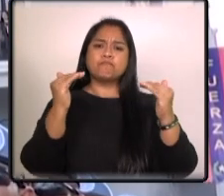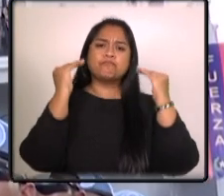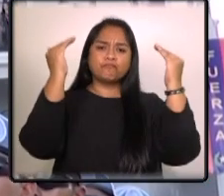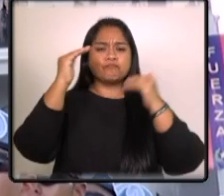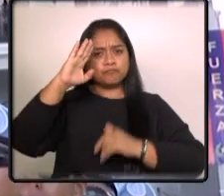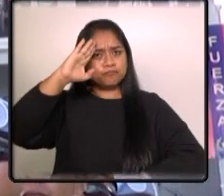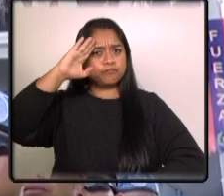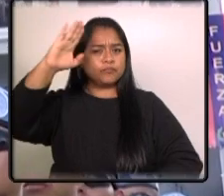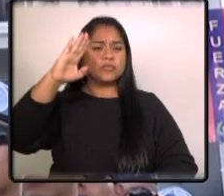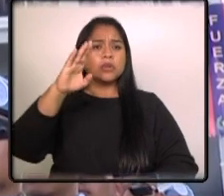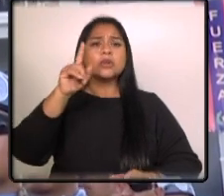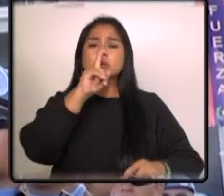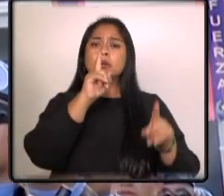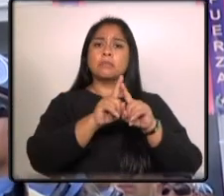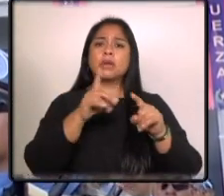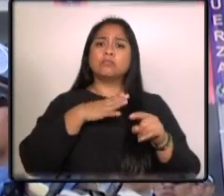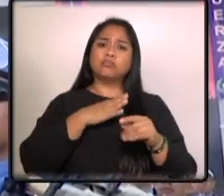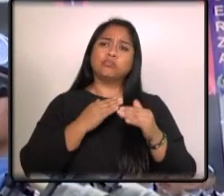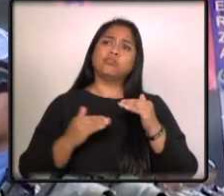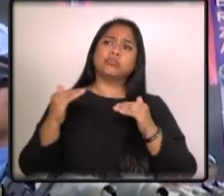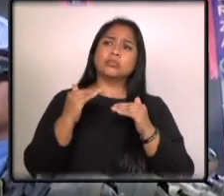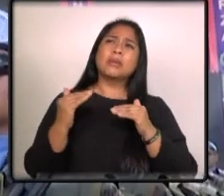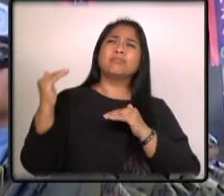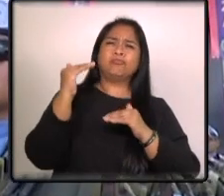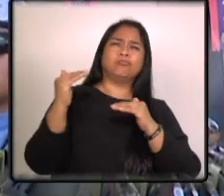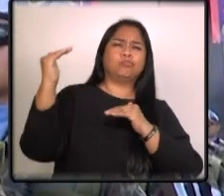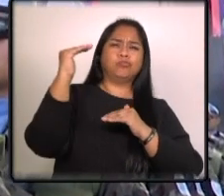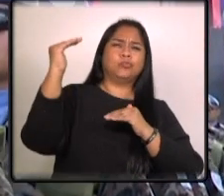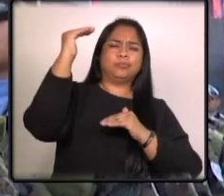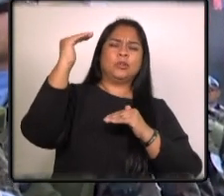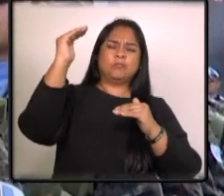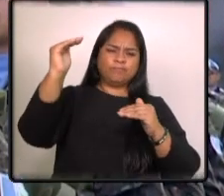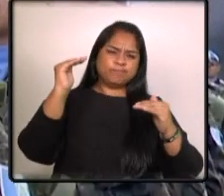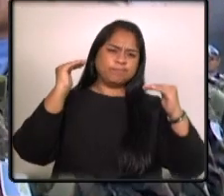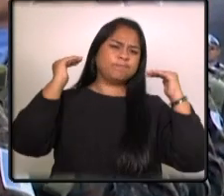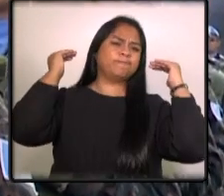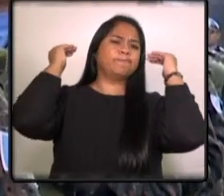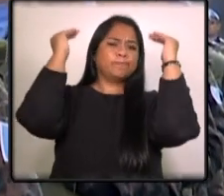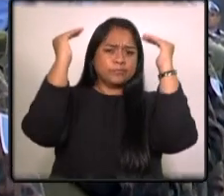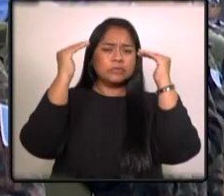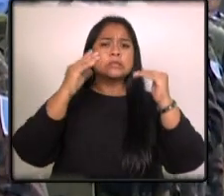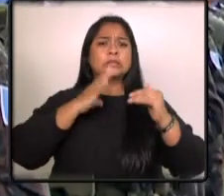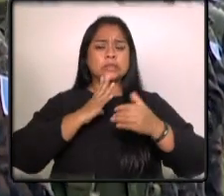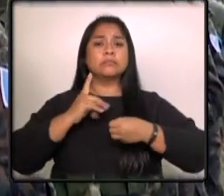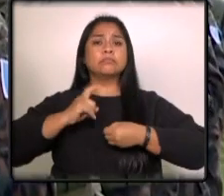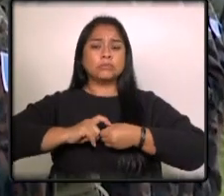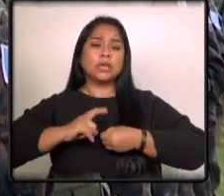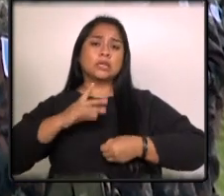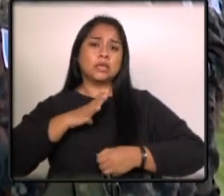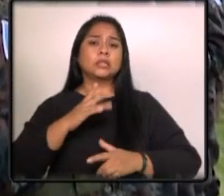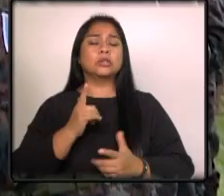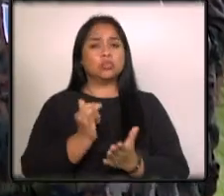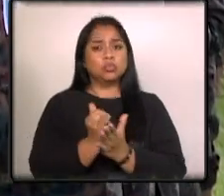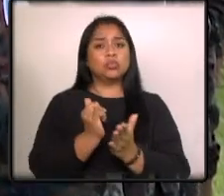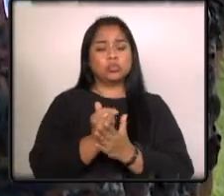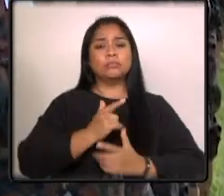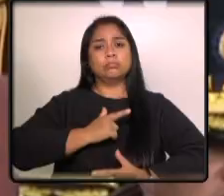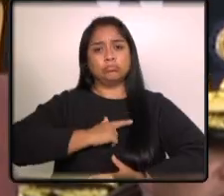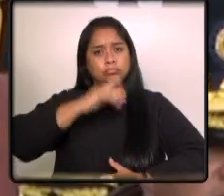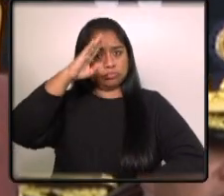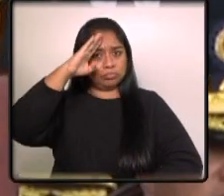militares y llegar a las más altas posiciones de mando dentro de la institución militar.